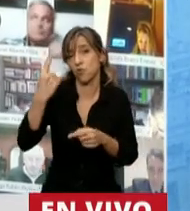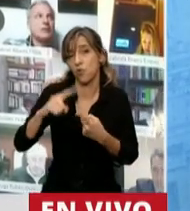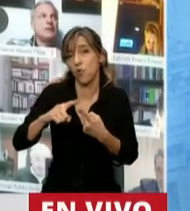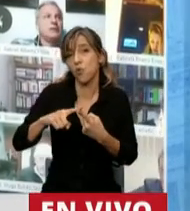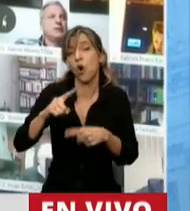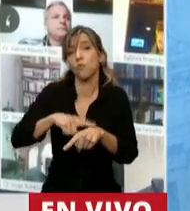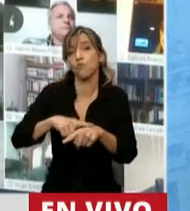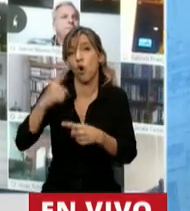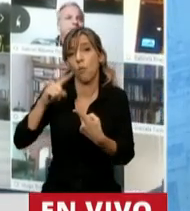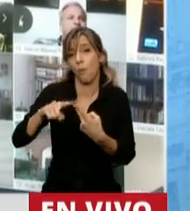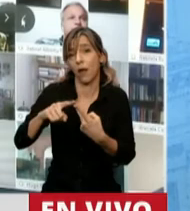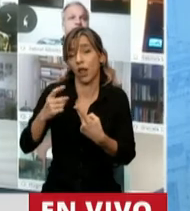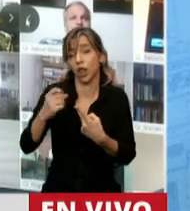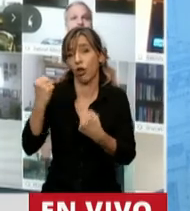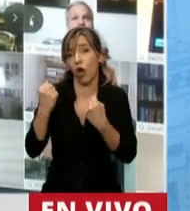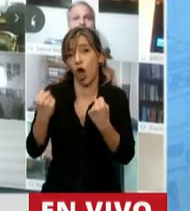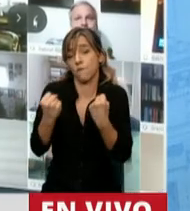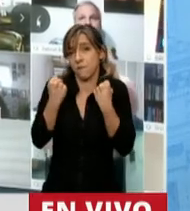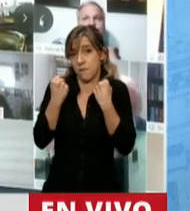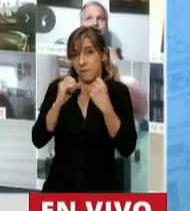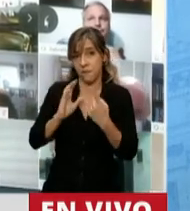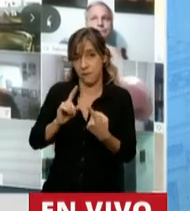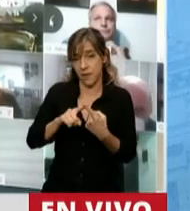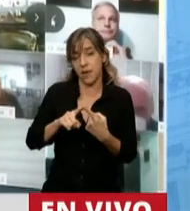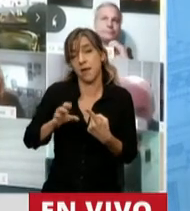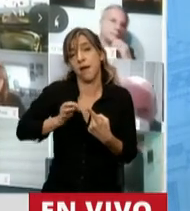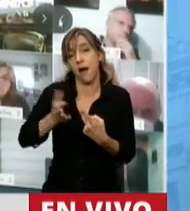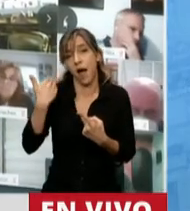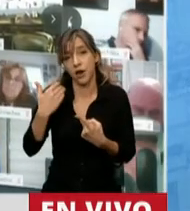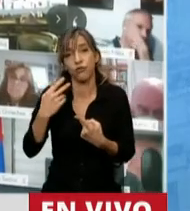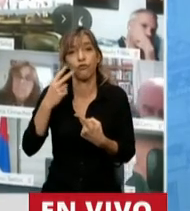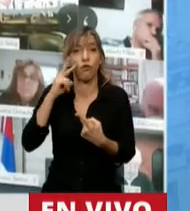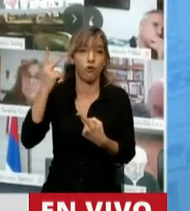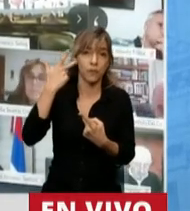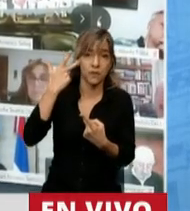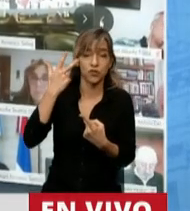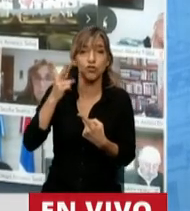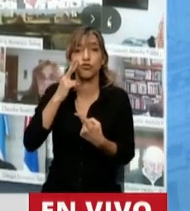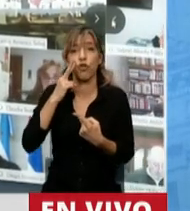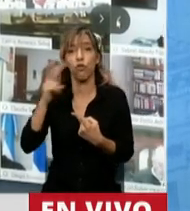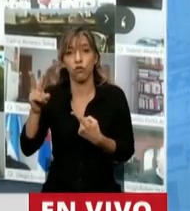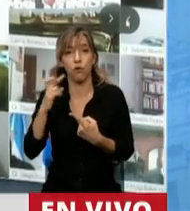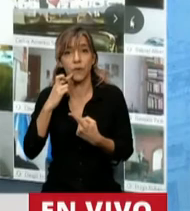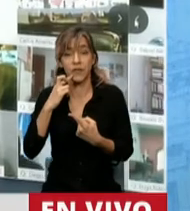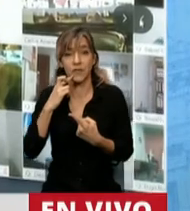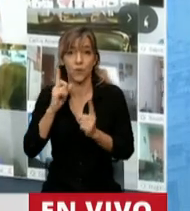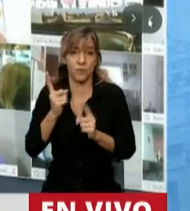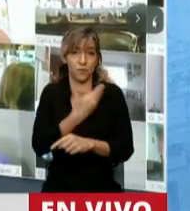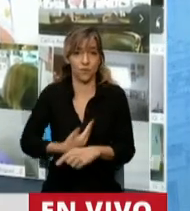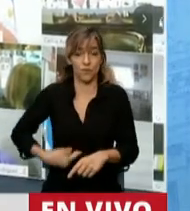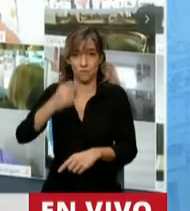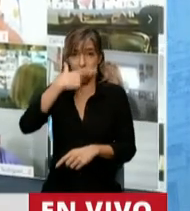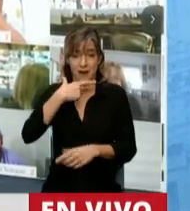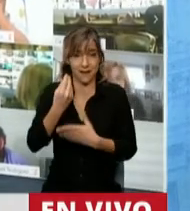la recesión, de la cual había atravesado el país en los años 2018 y 2019 del gobierno de Macri.